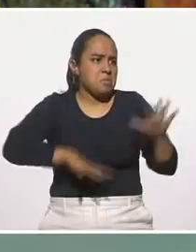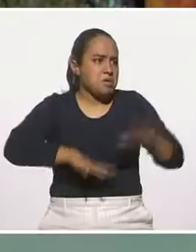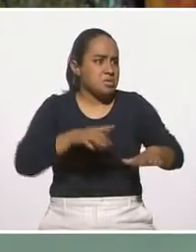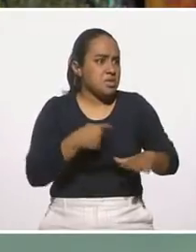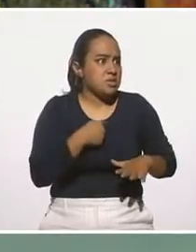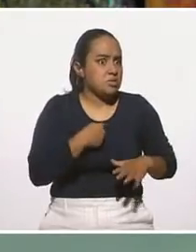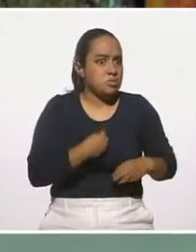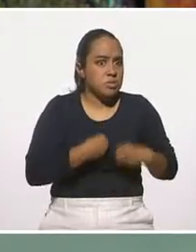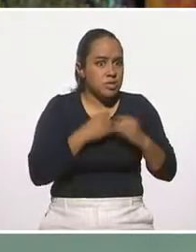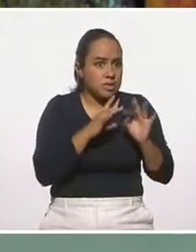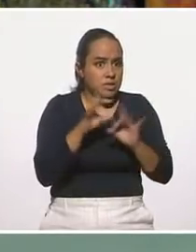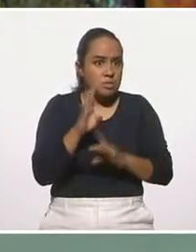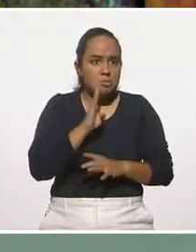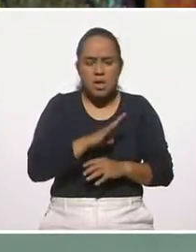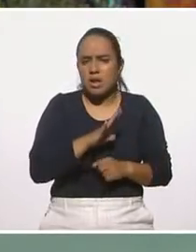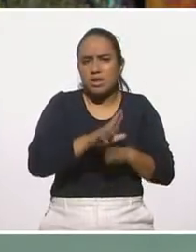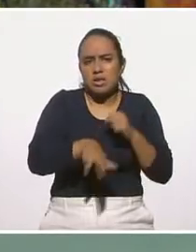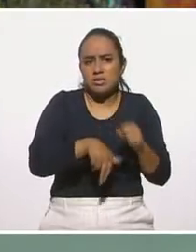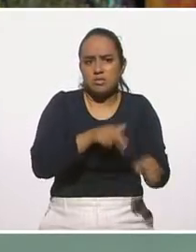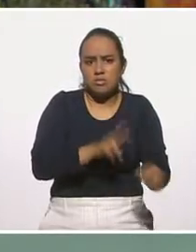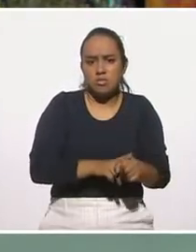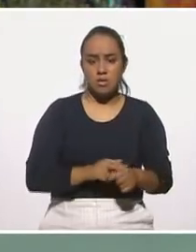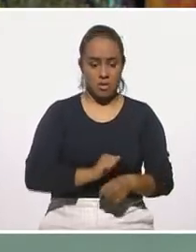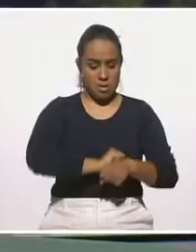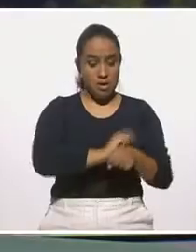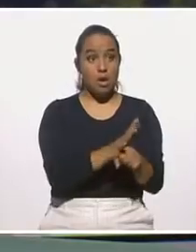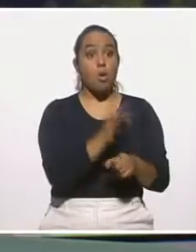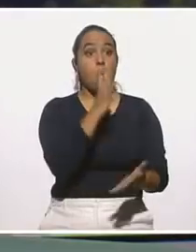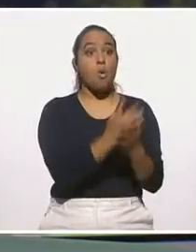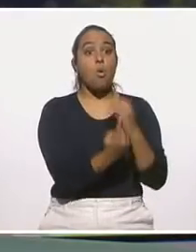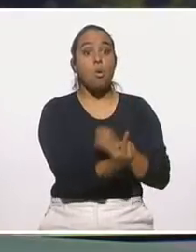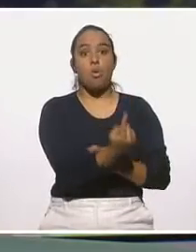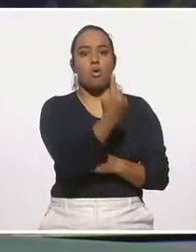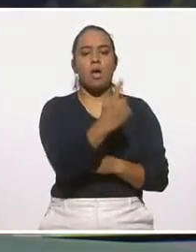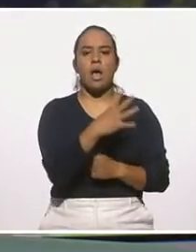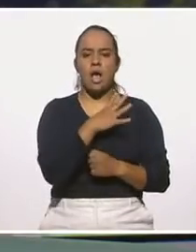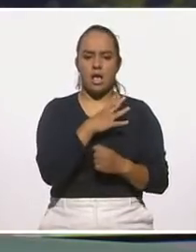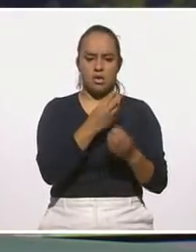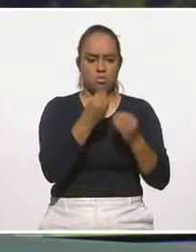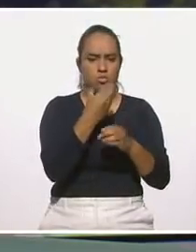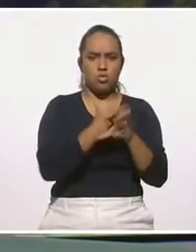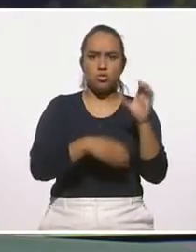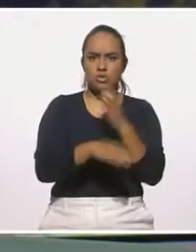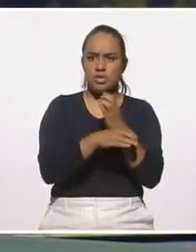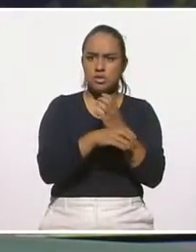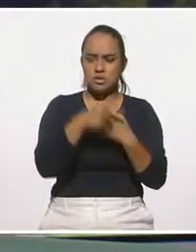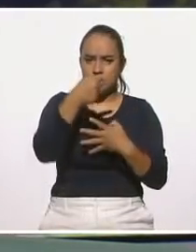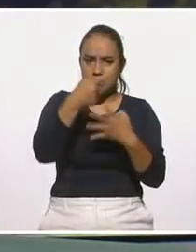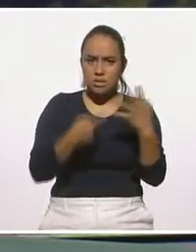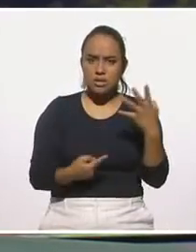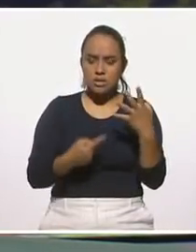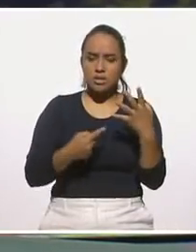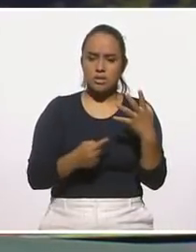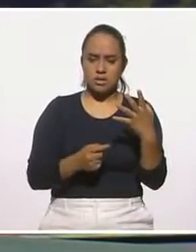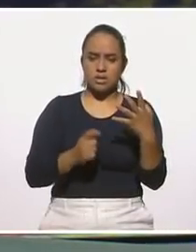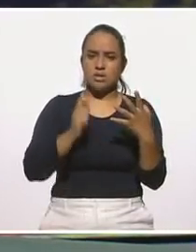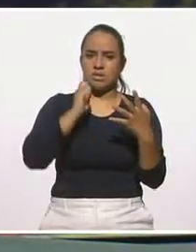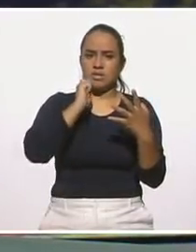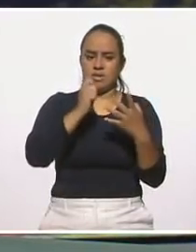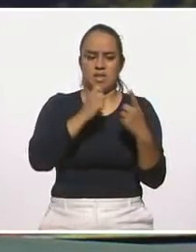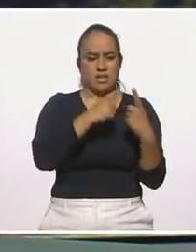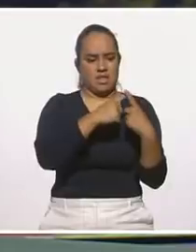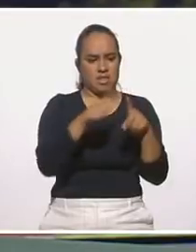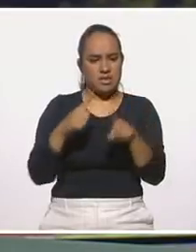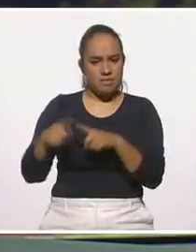más en esta pandemia. La pandemia no es un solo fenómeno, son muchos fenómenos que pueden agitar todas nuestras herramientas en